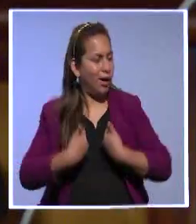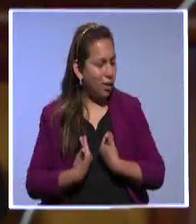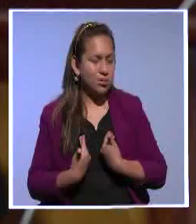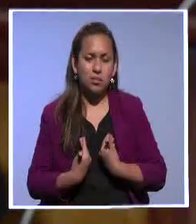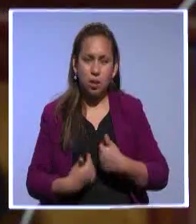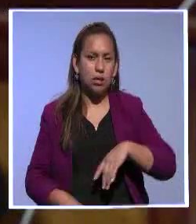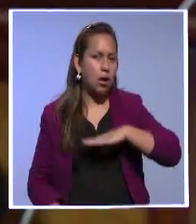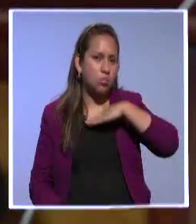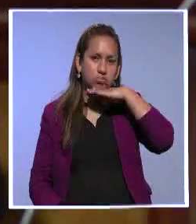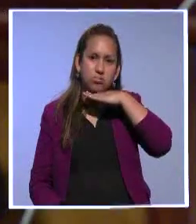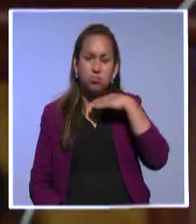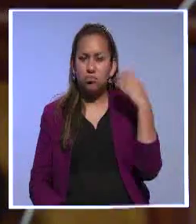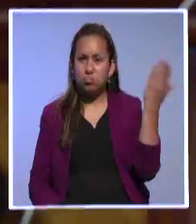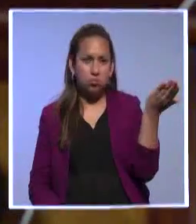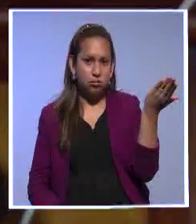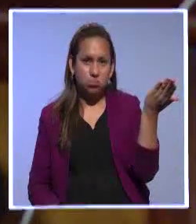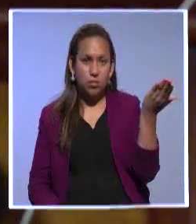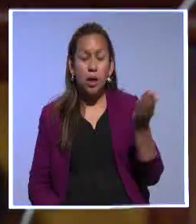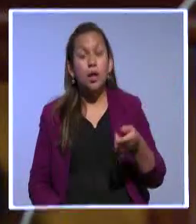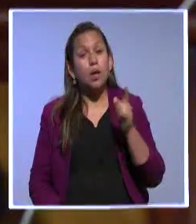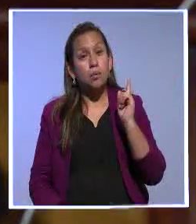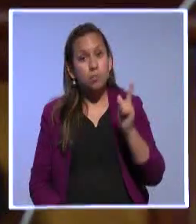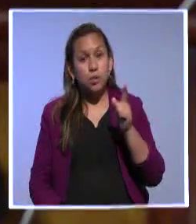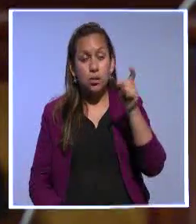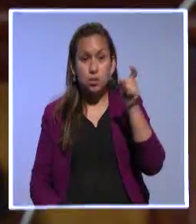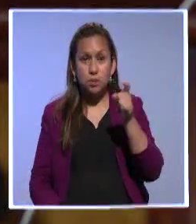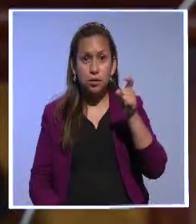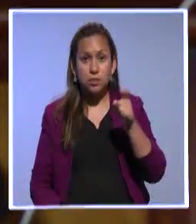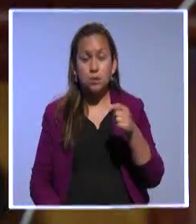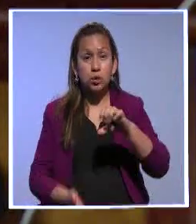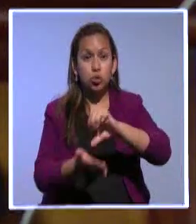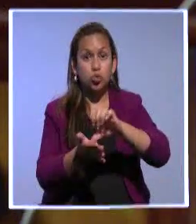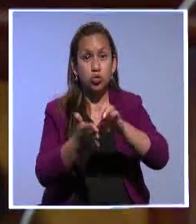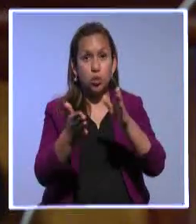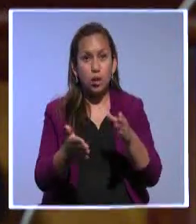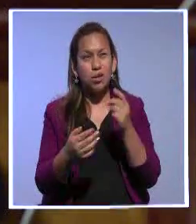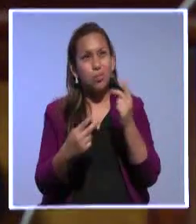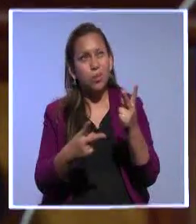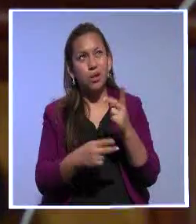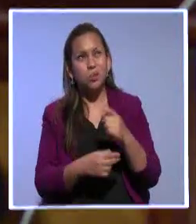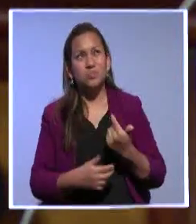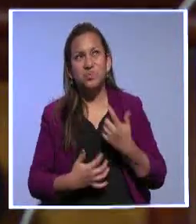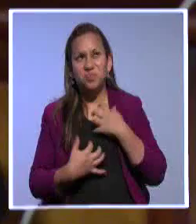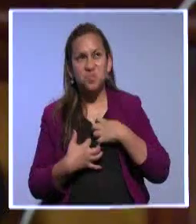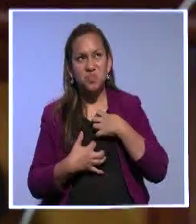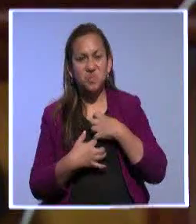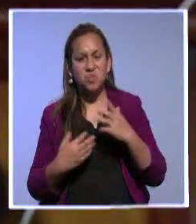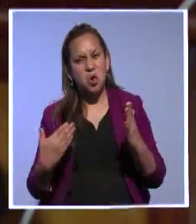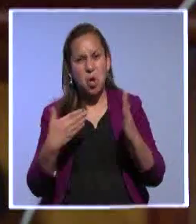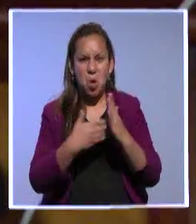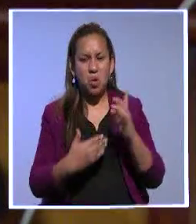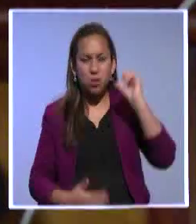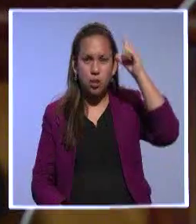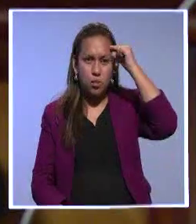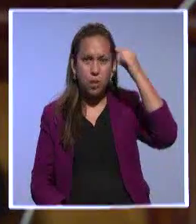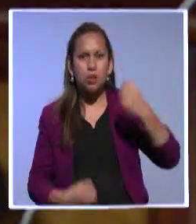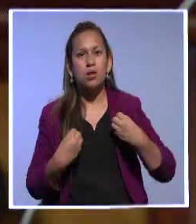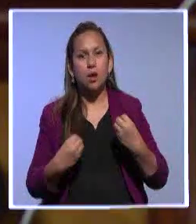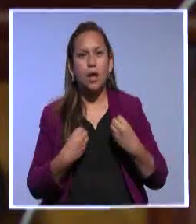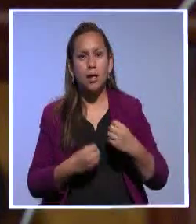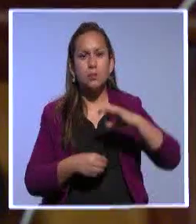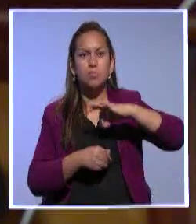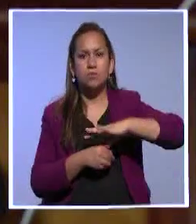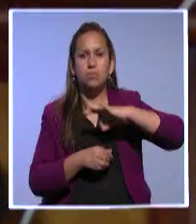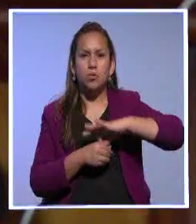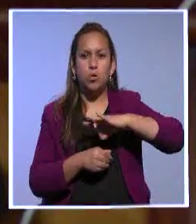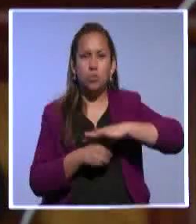tienen para demostrar su descontento con lo que está ocurriendo en el Ecuador, es ejerciendo su derecho